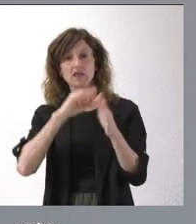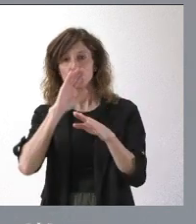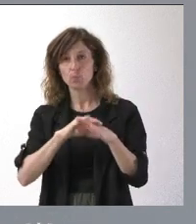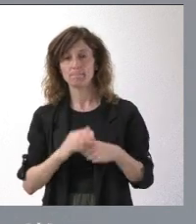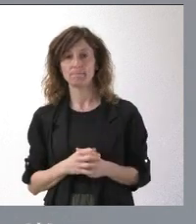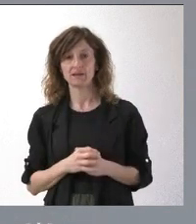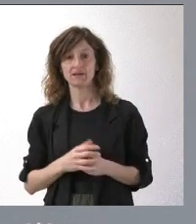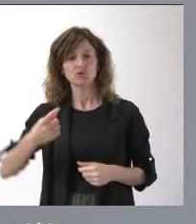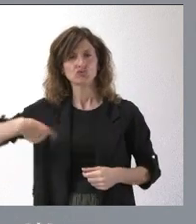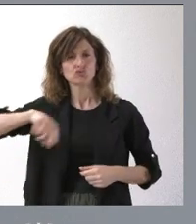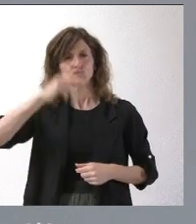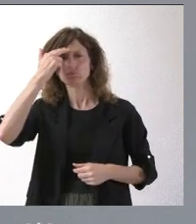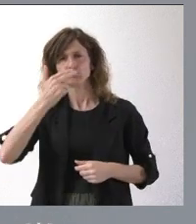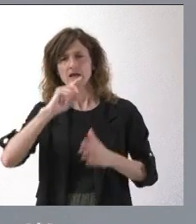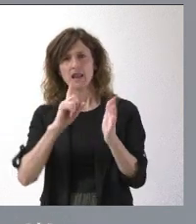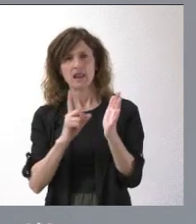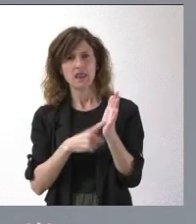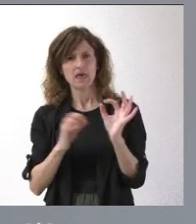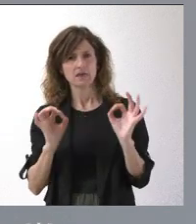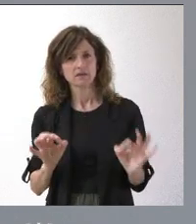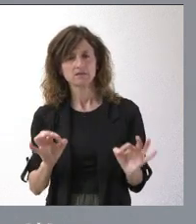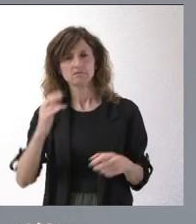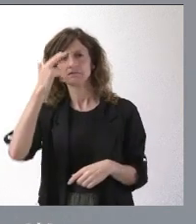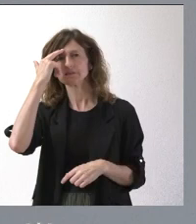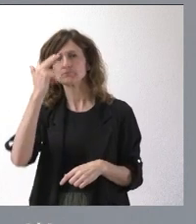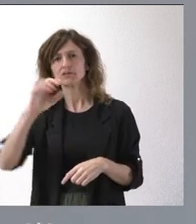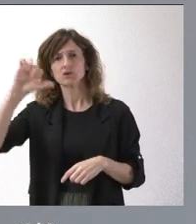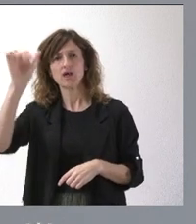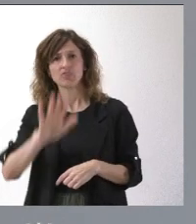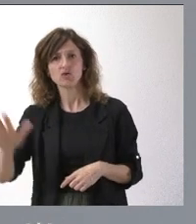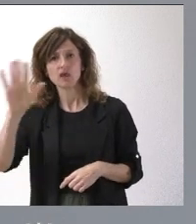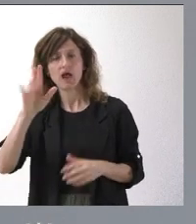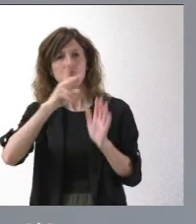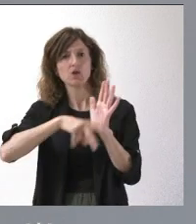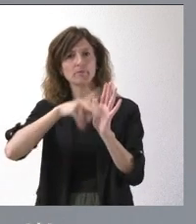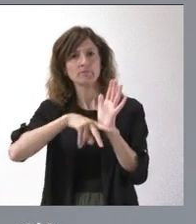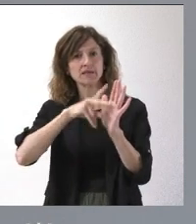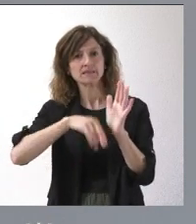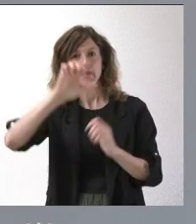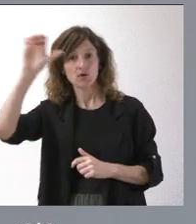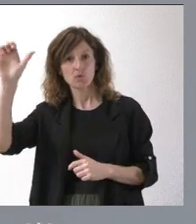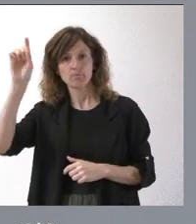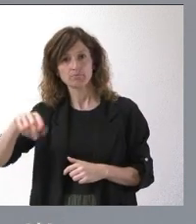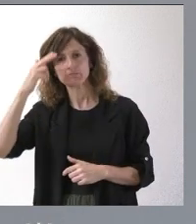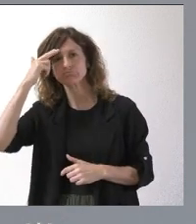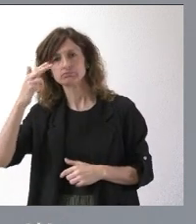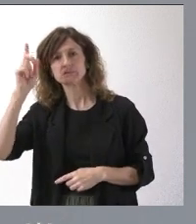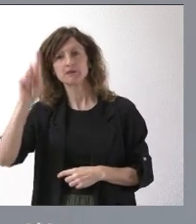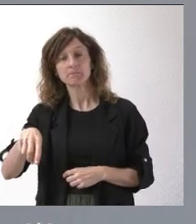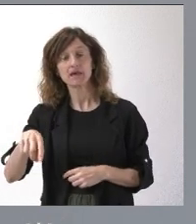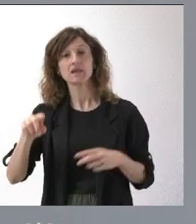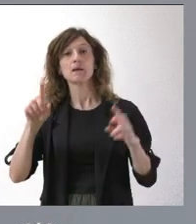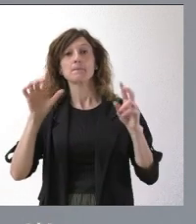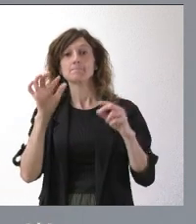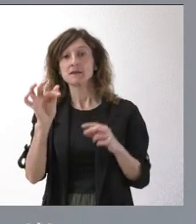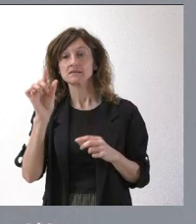Nosotros siempre vamos a respetar la ley, vamos a respetar la ley nacional, la normativa europea y dentro de los márgenes